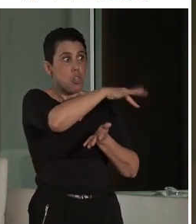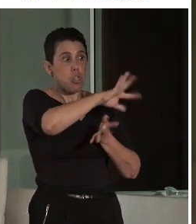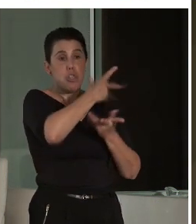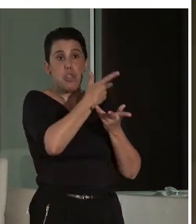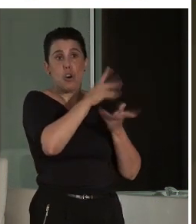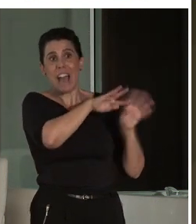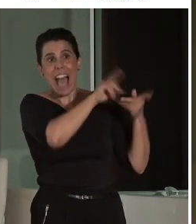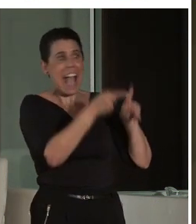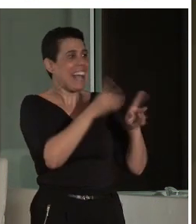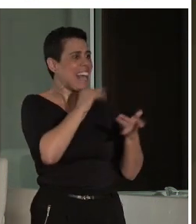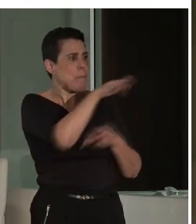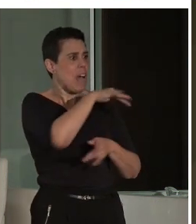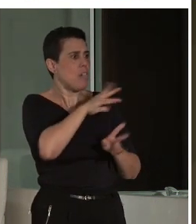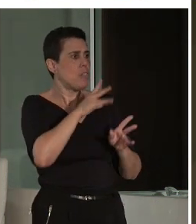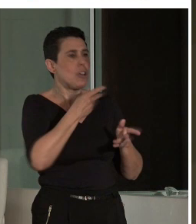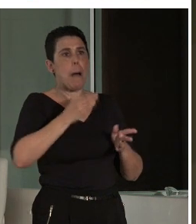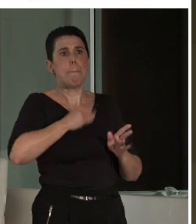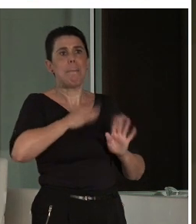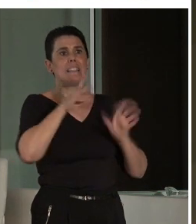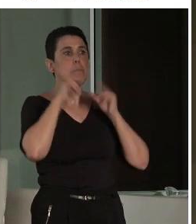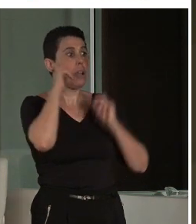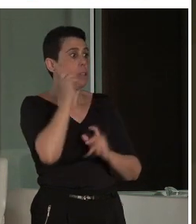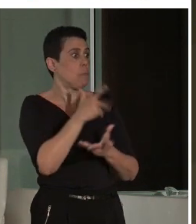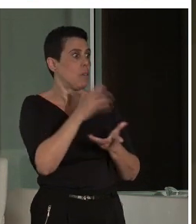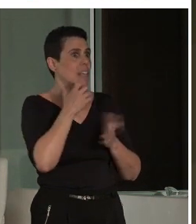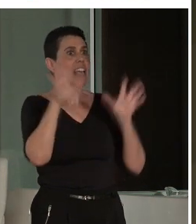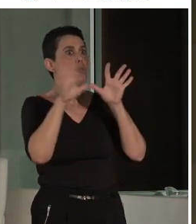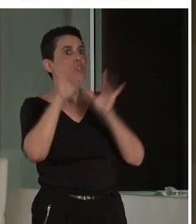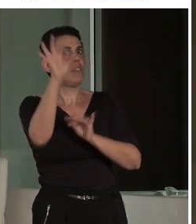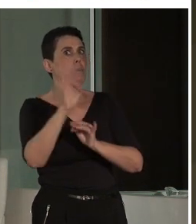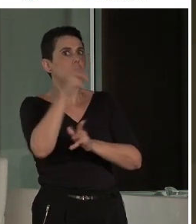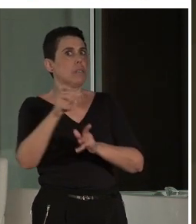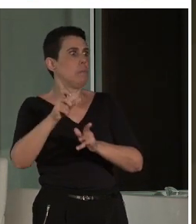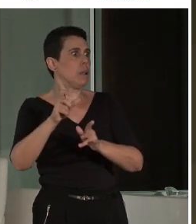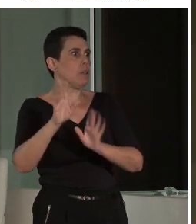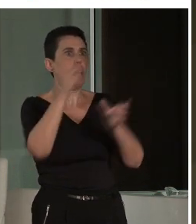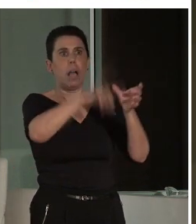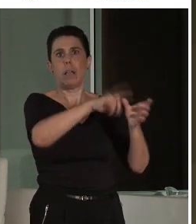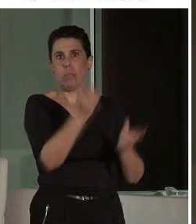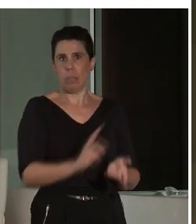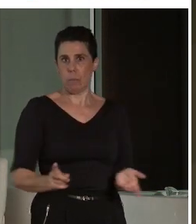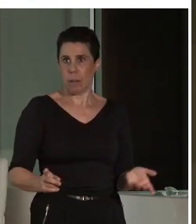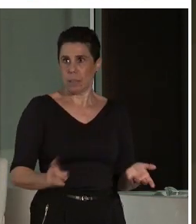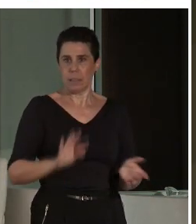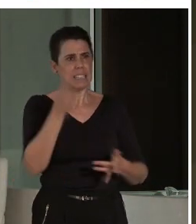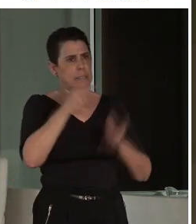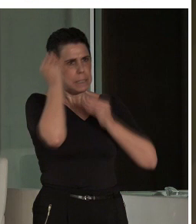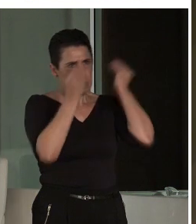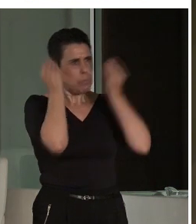que la humanidad la formamos todas las personas, ¿no? Y luego también me pareció muy interesante otra reflexión que se ha hecho,